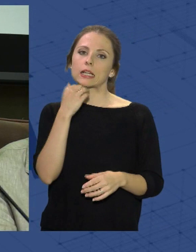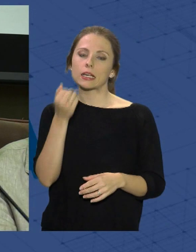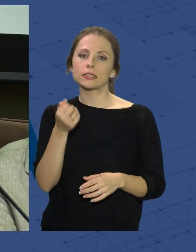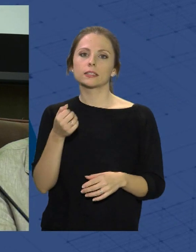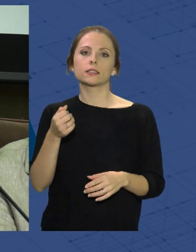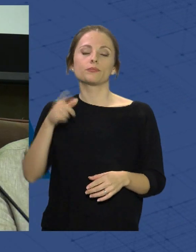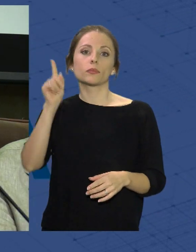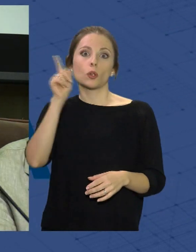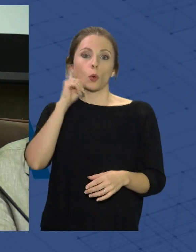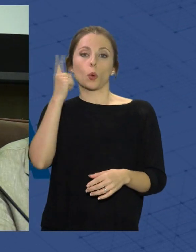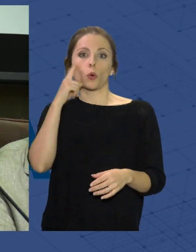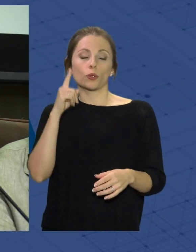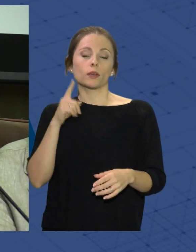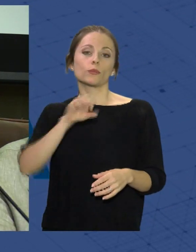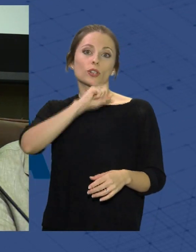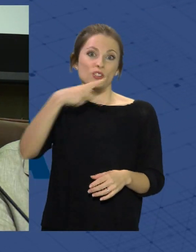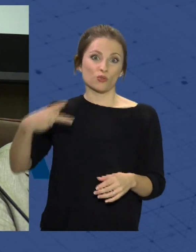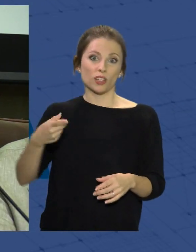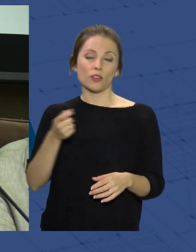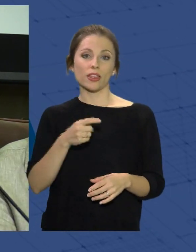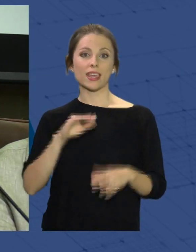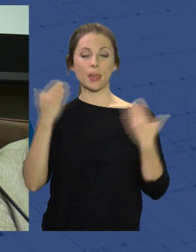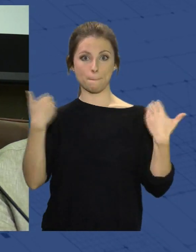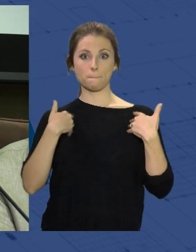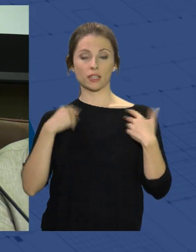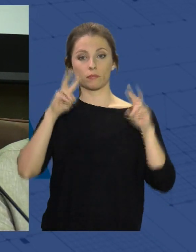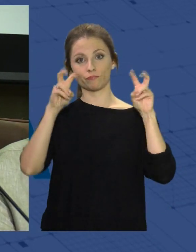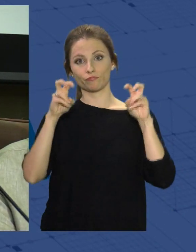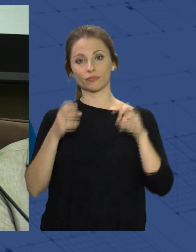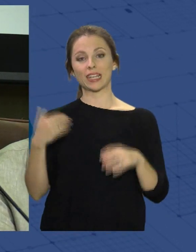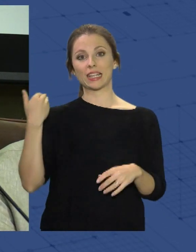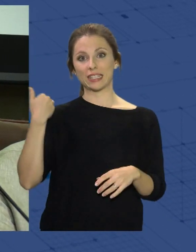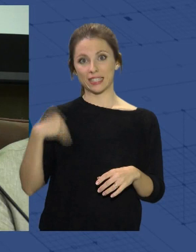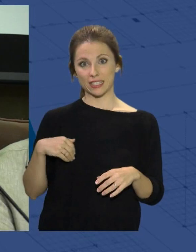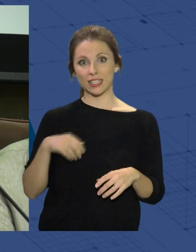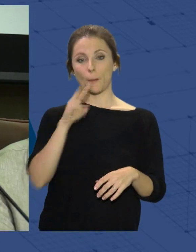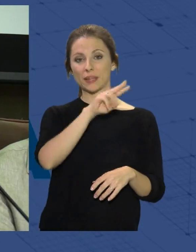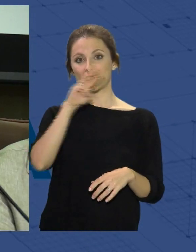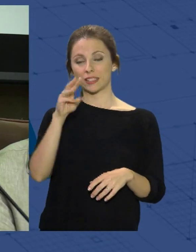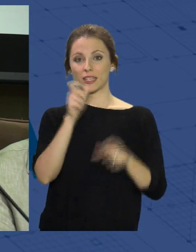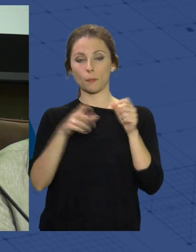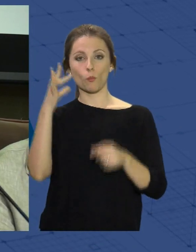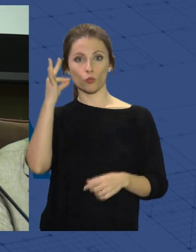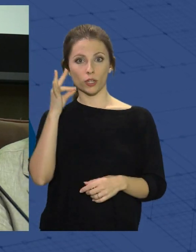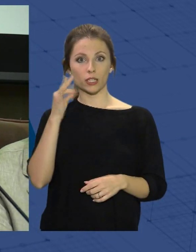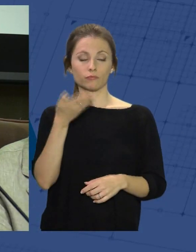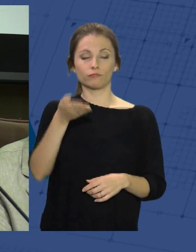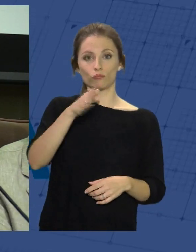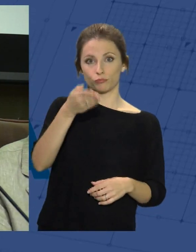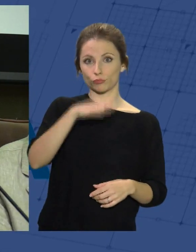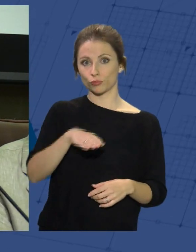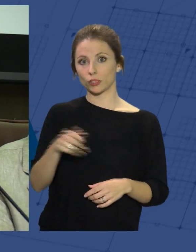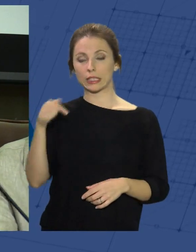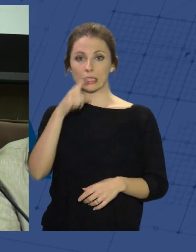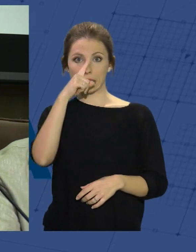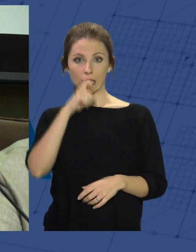o varias víctimas nuevas. Ya son 33 las mujeres que han perdido este